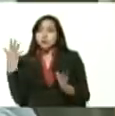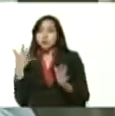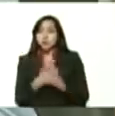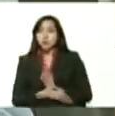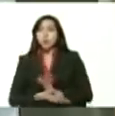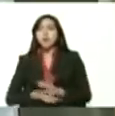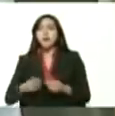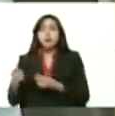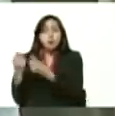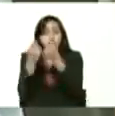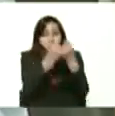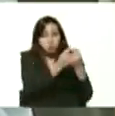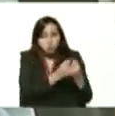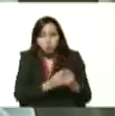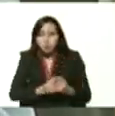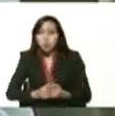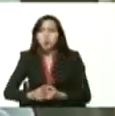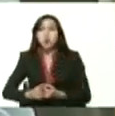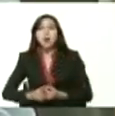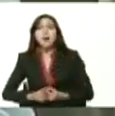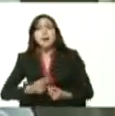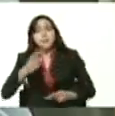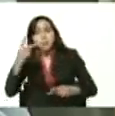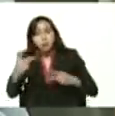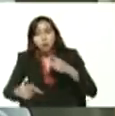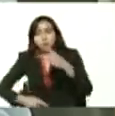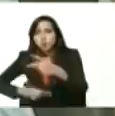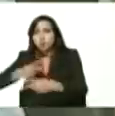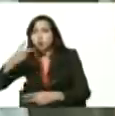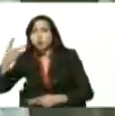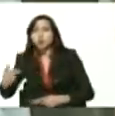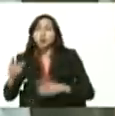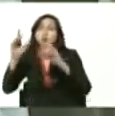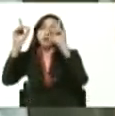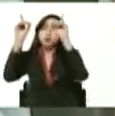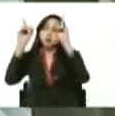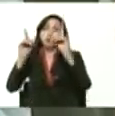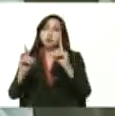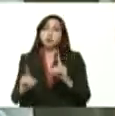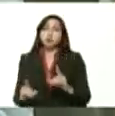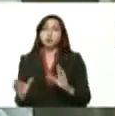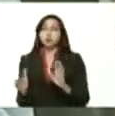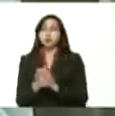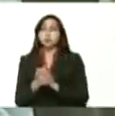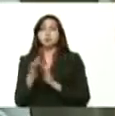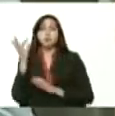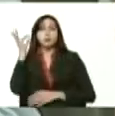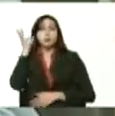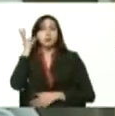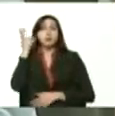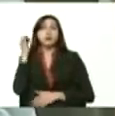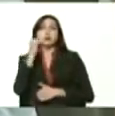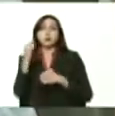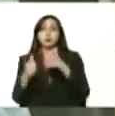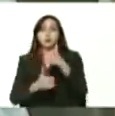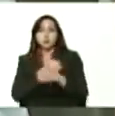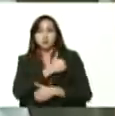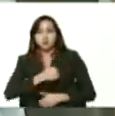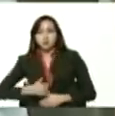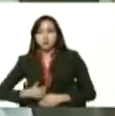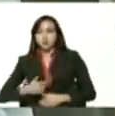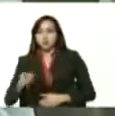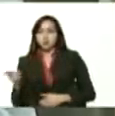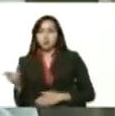monetaria que ya estamos en proceso de decisión con la compañera vicepresidenta y al compañero